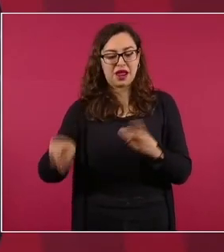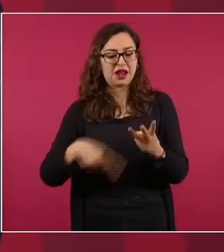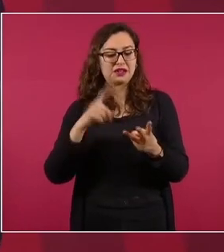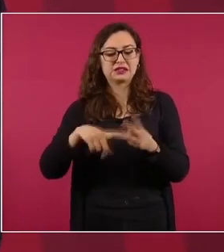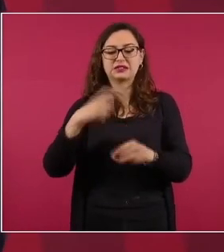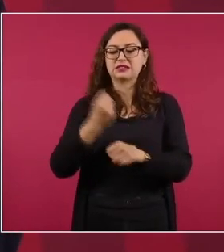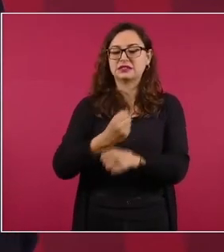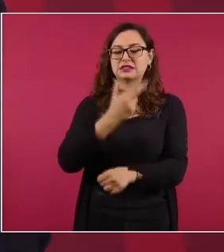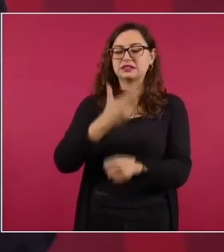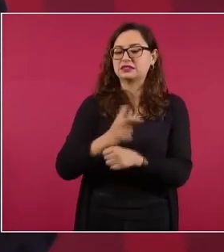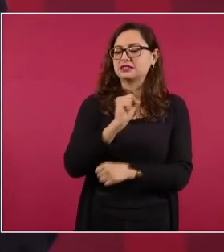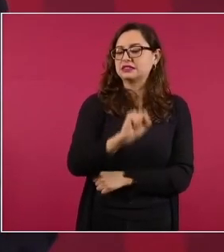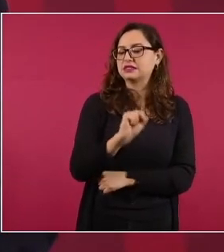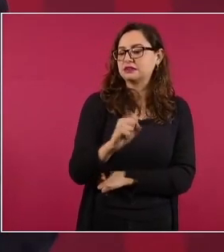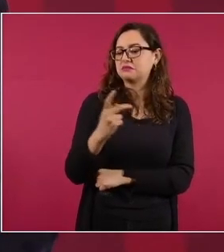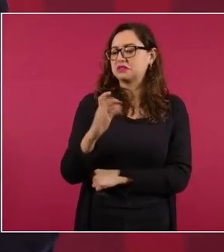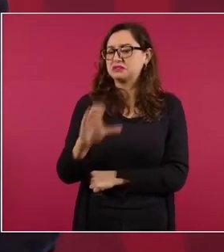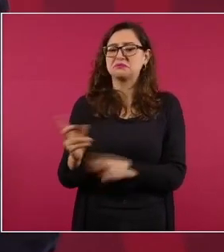cada mes.